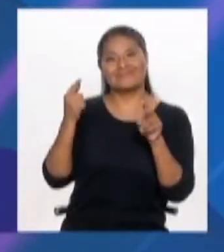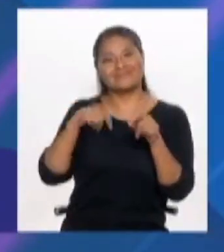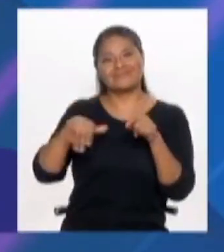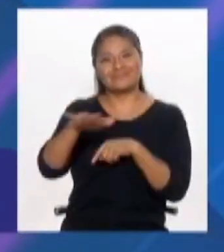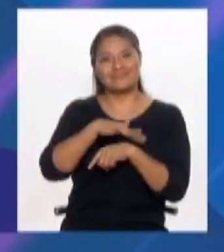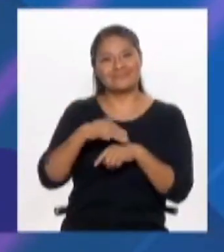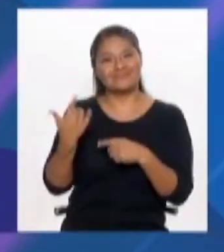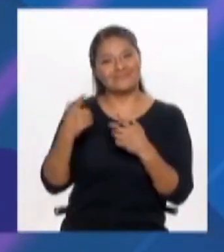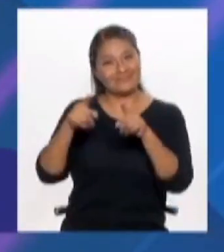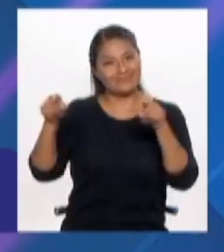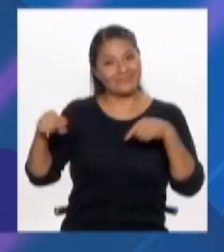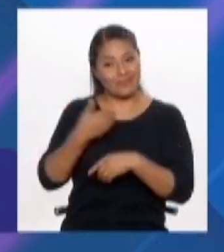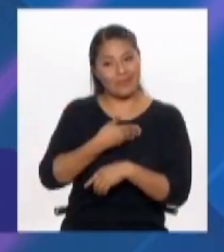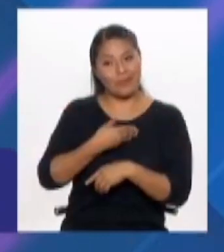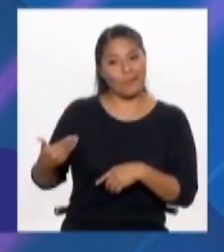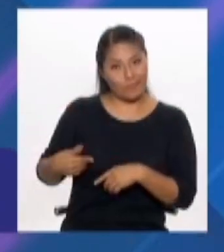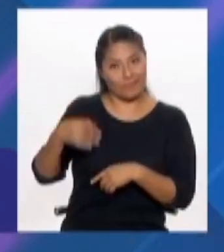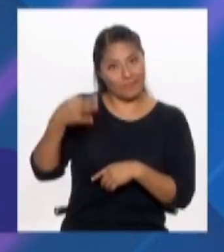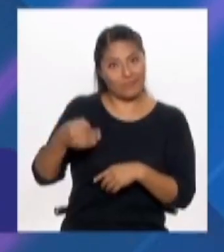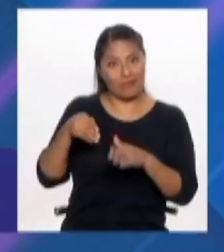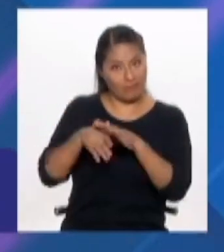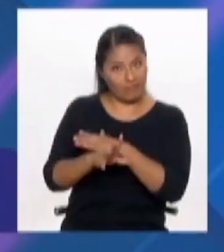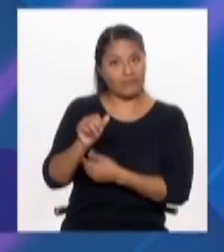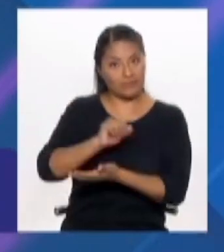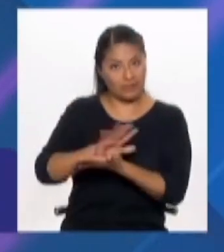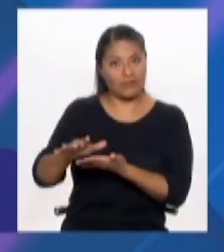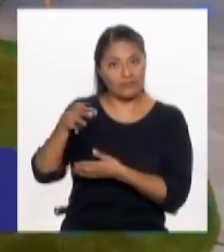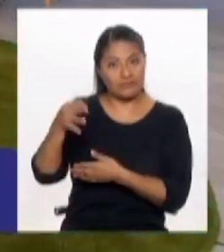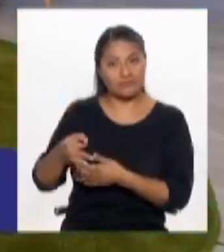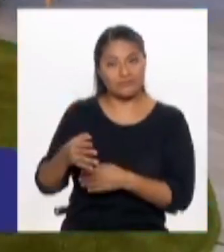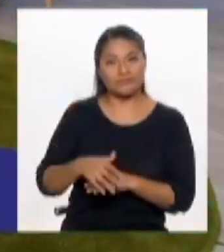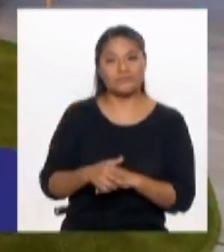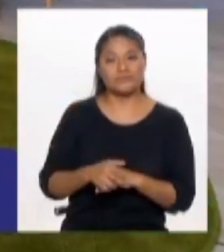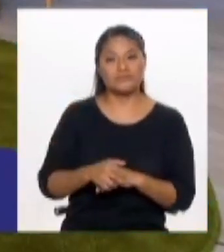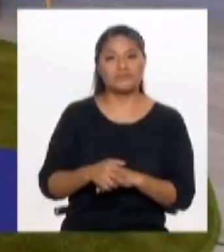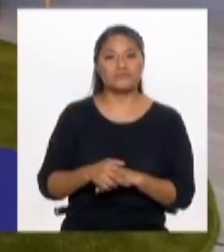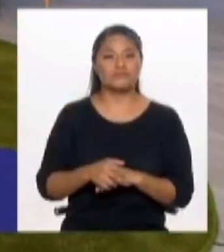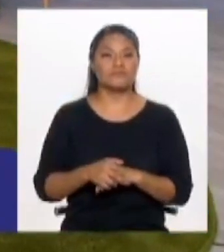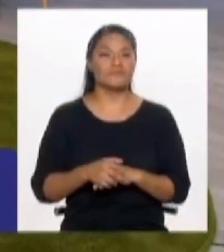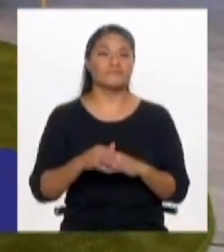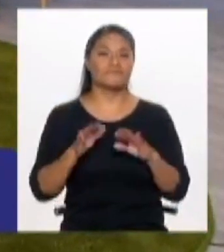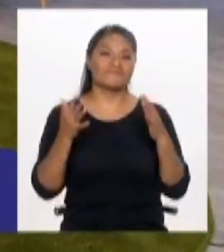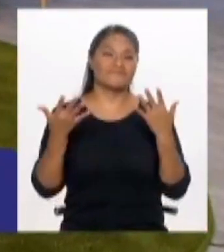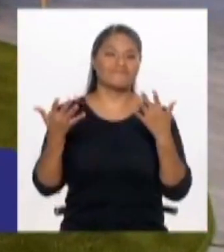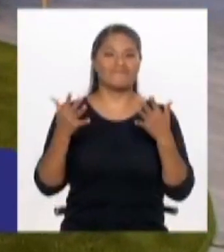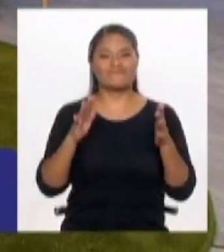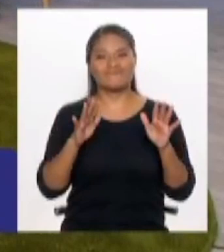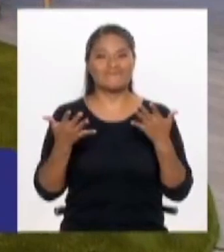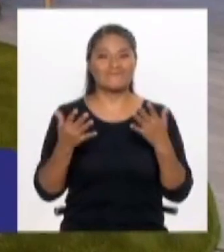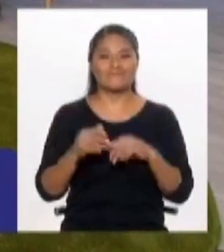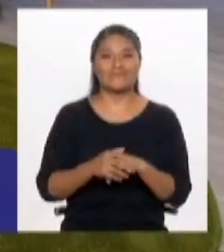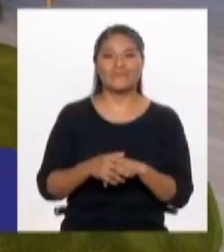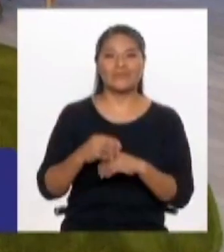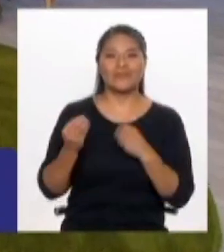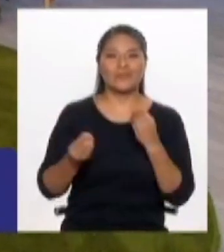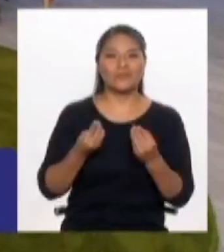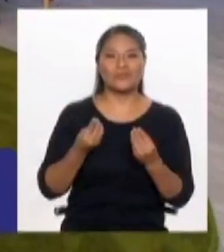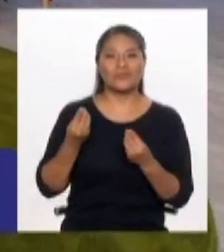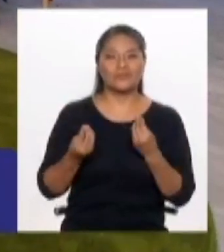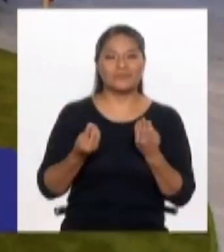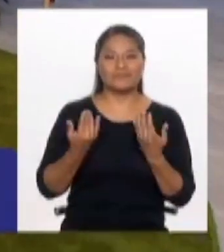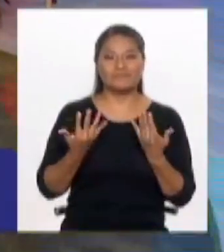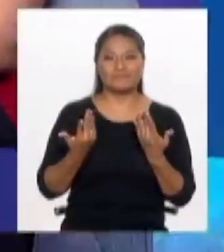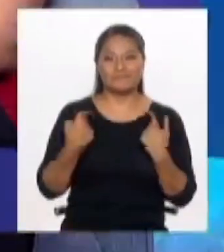sea público, de verdad. Claro, y no debería haber un... Pero es un poco... o sea, apela, digamos, a esta cosa más